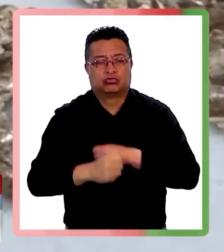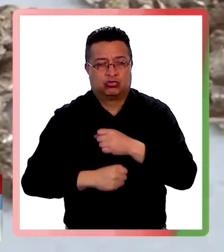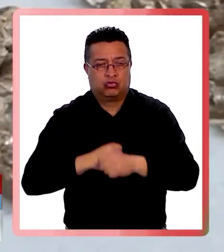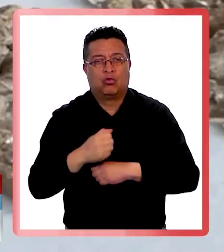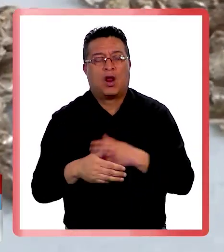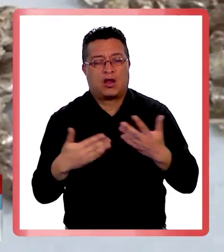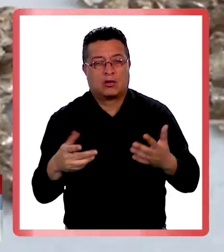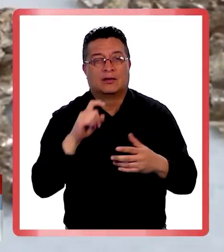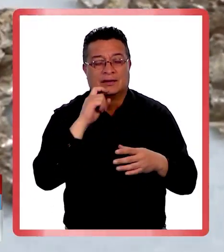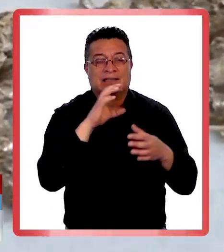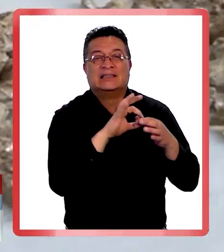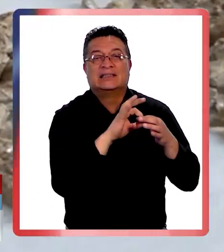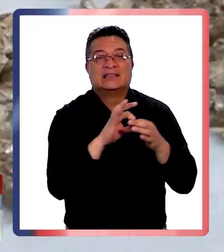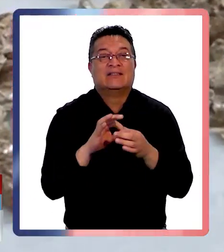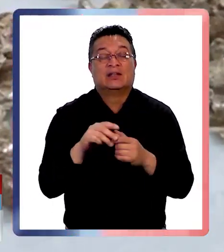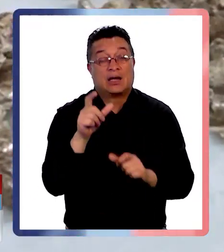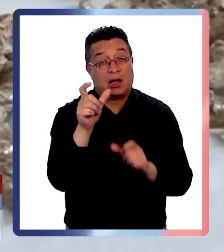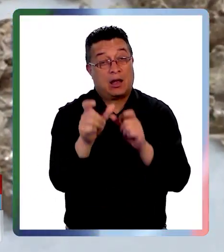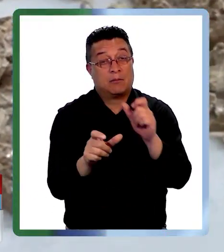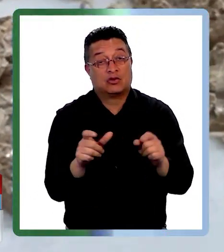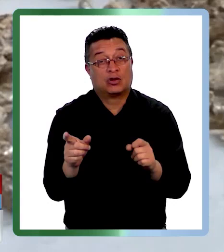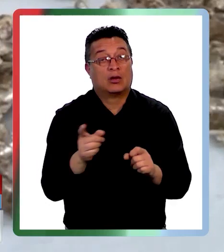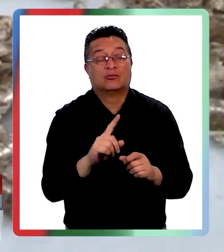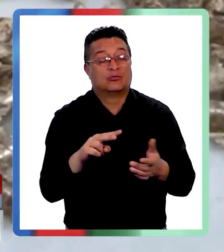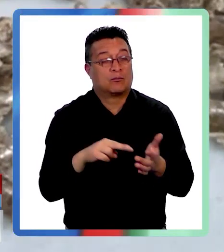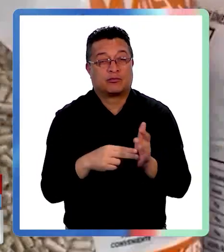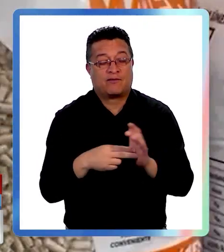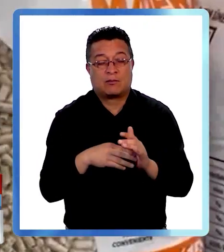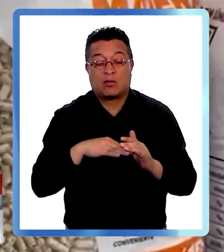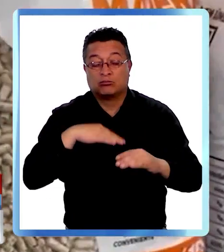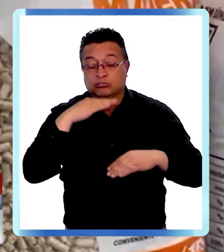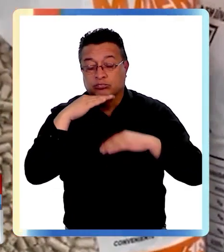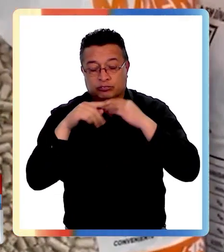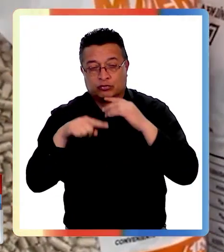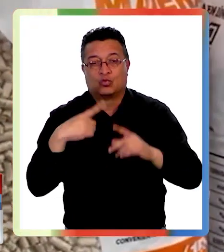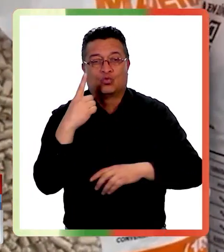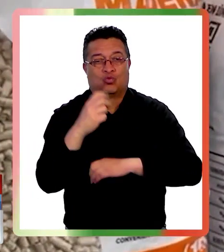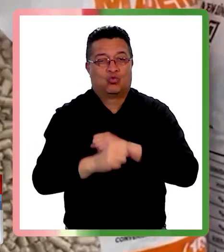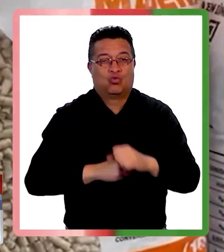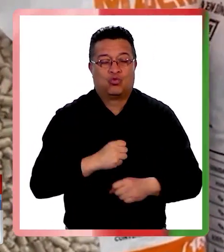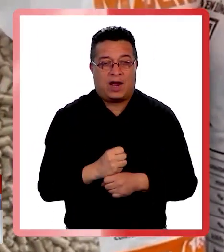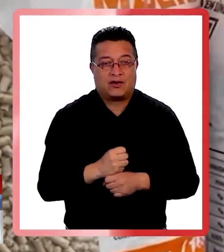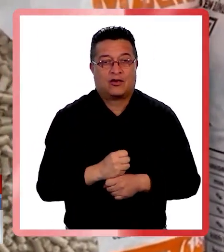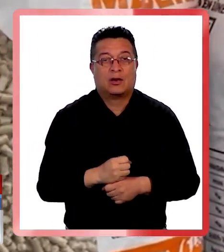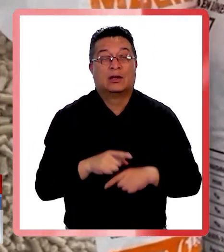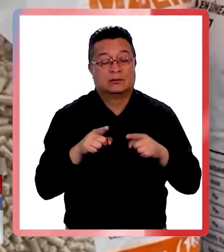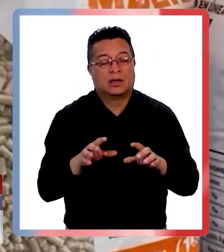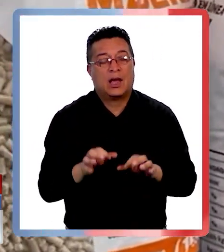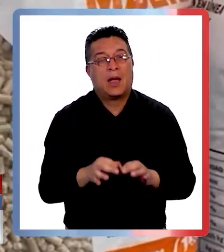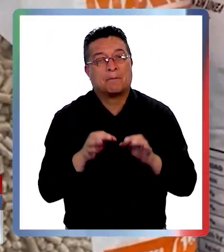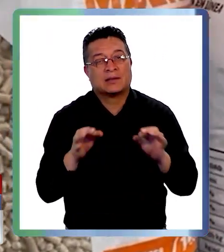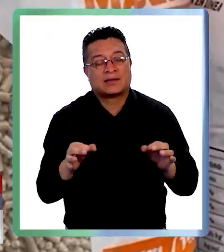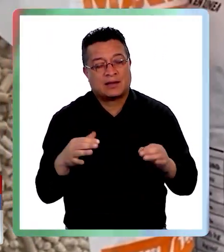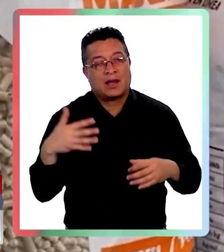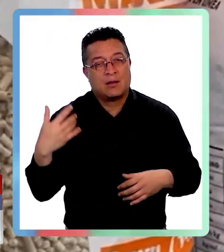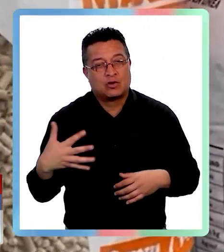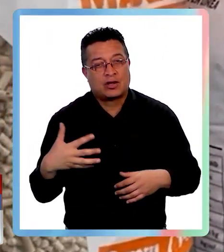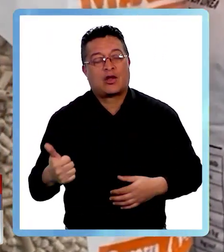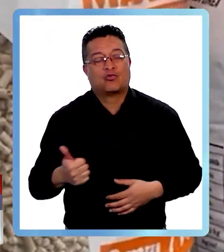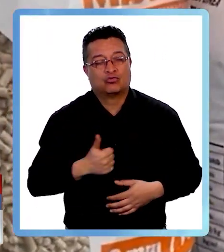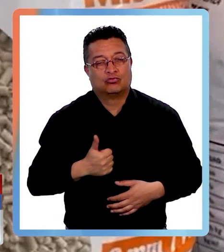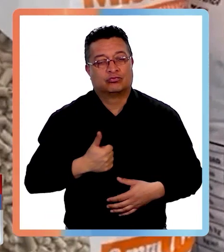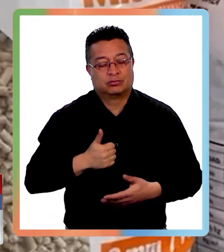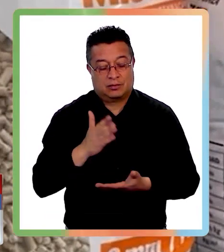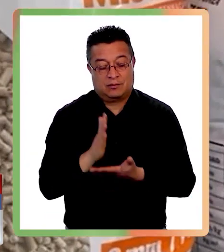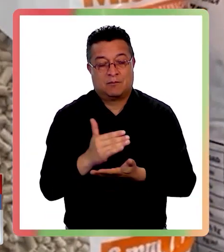año lo que significa que los consumidores no enfrentarán problemas de stock durante la presenta temporada lo cual es especialmente importante para el cumplimiento del